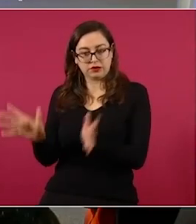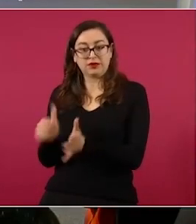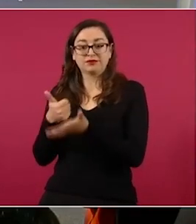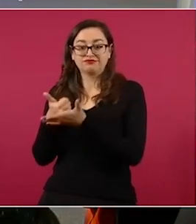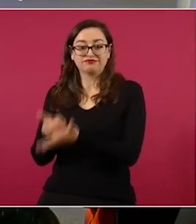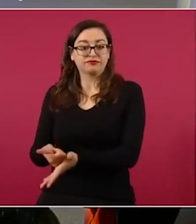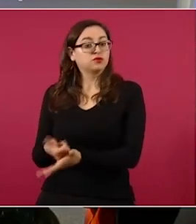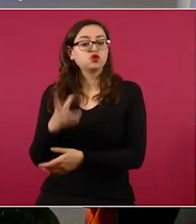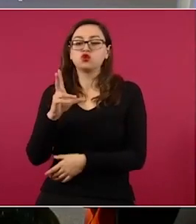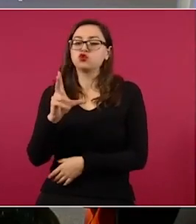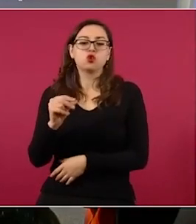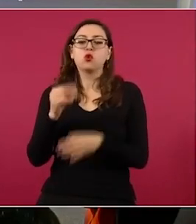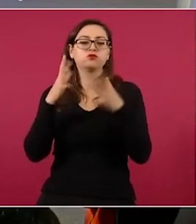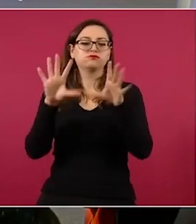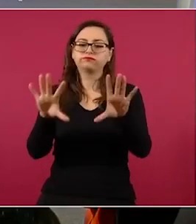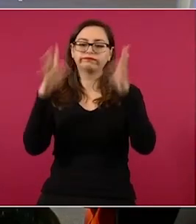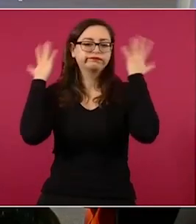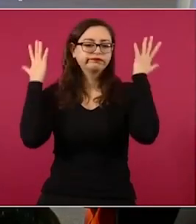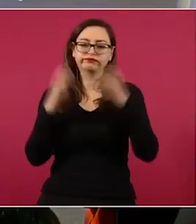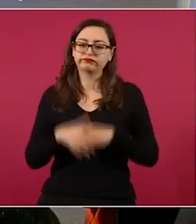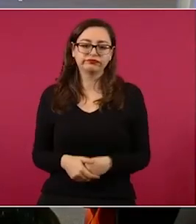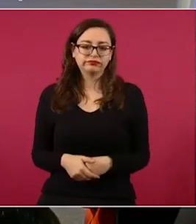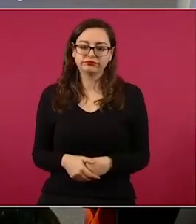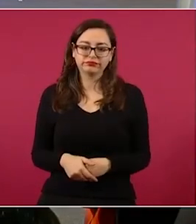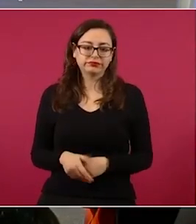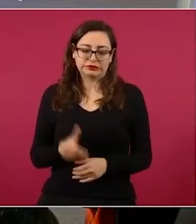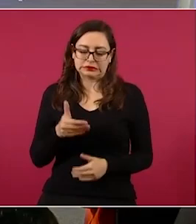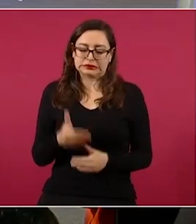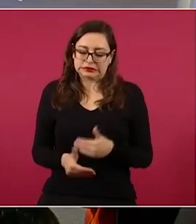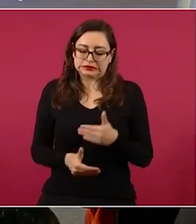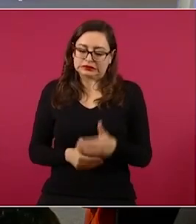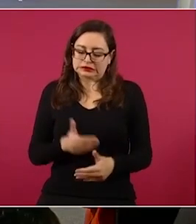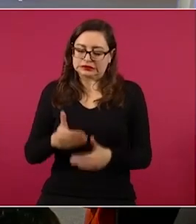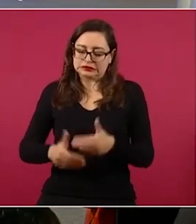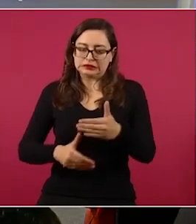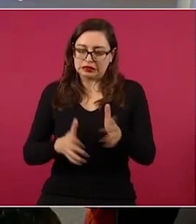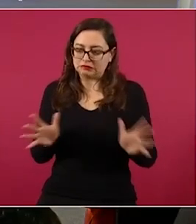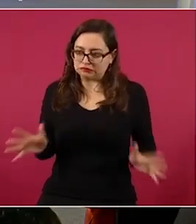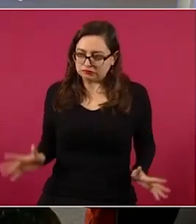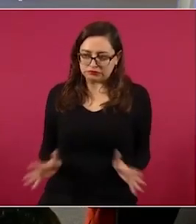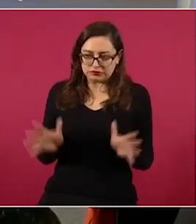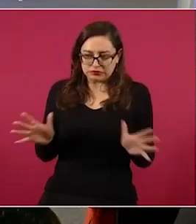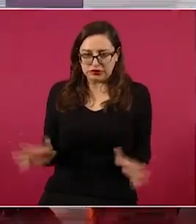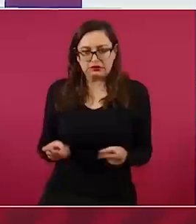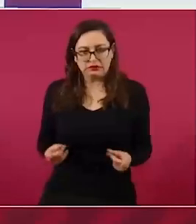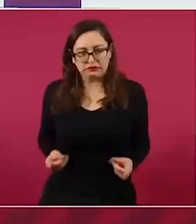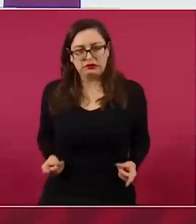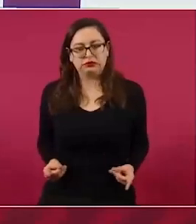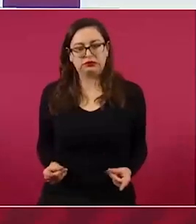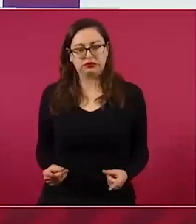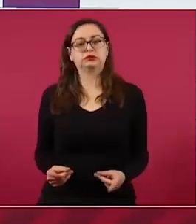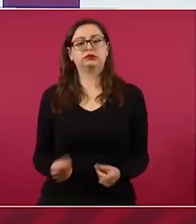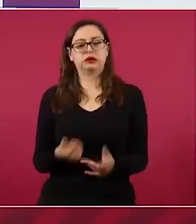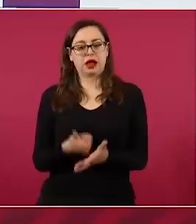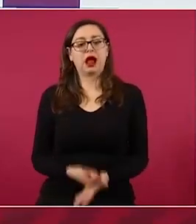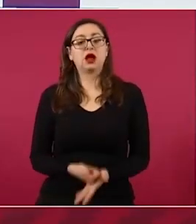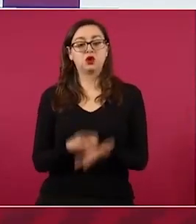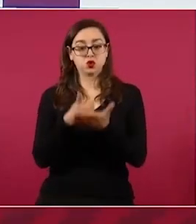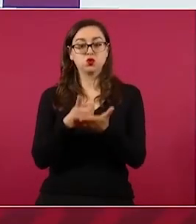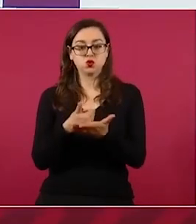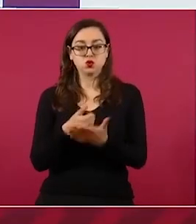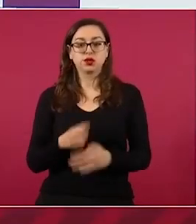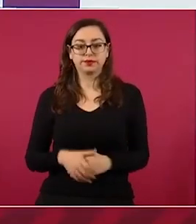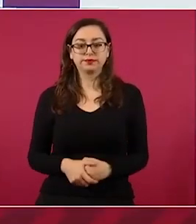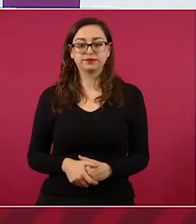nos va a permitir ir resolviendo el problema de la inflación, porque esto,